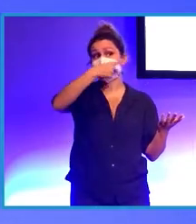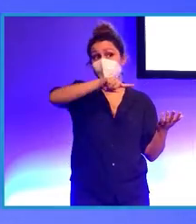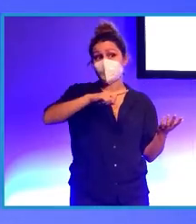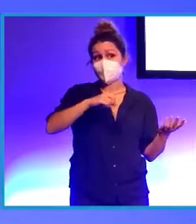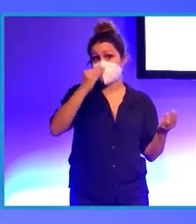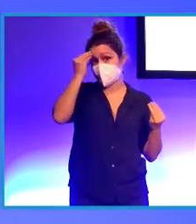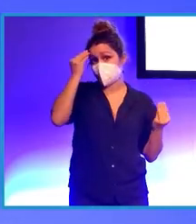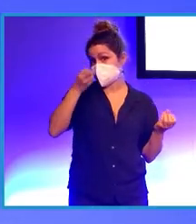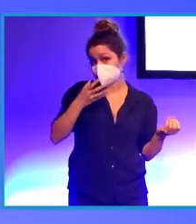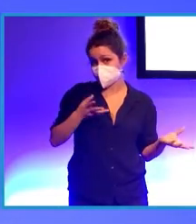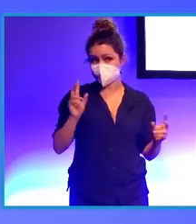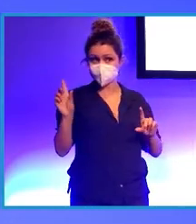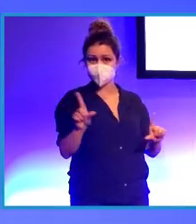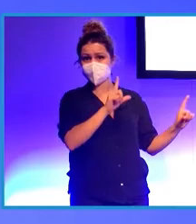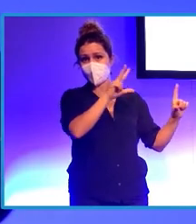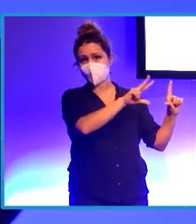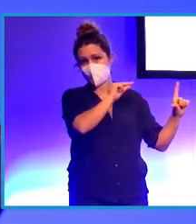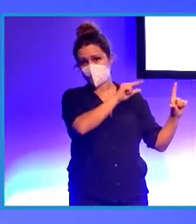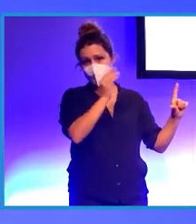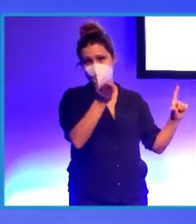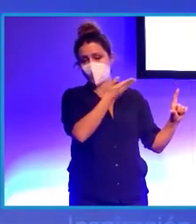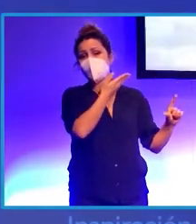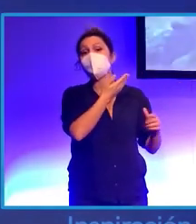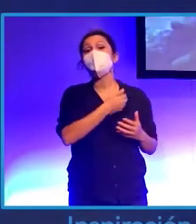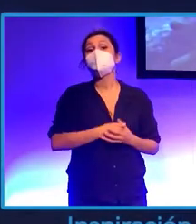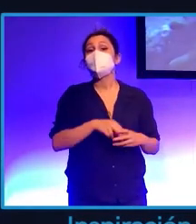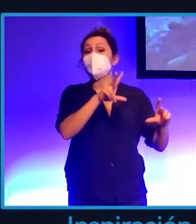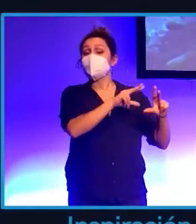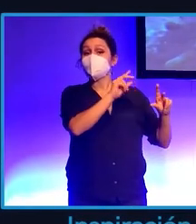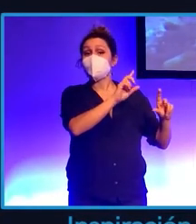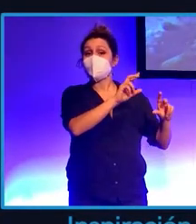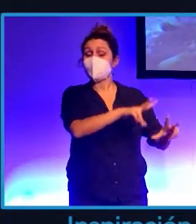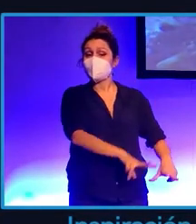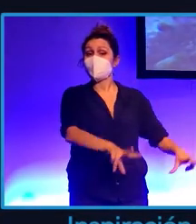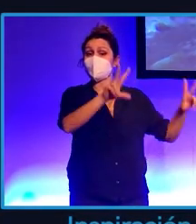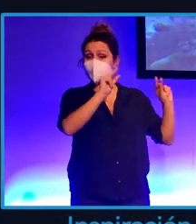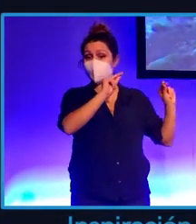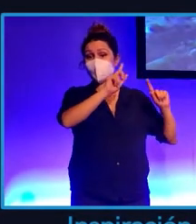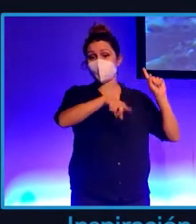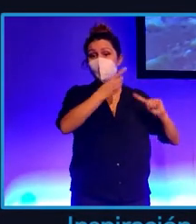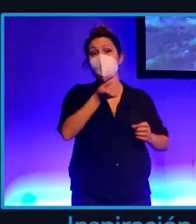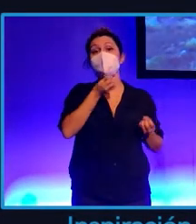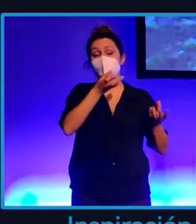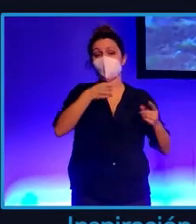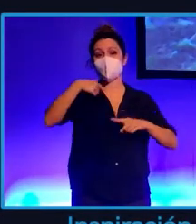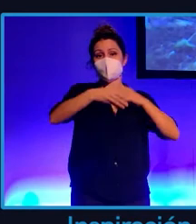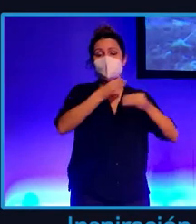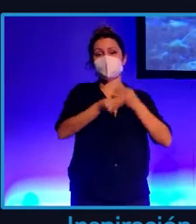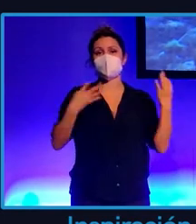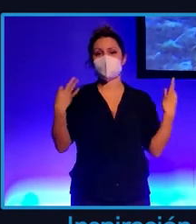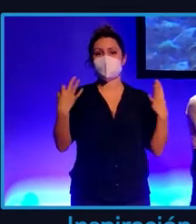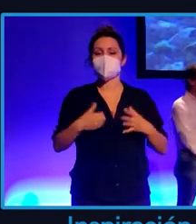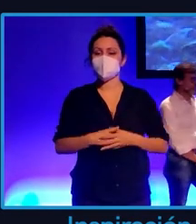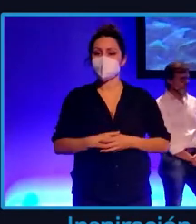y una vez veamos ese vídeo, pues, comento un poco cómo es el día a día. ceniza ha